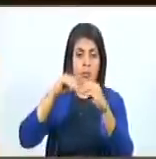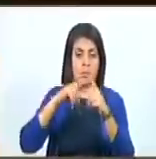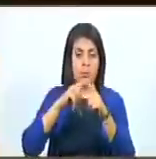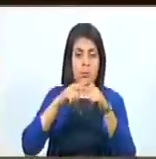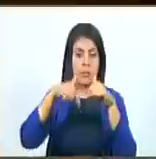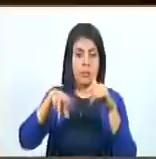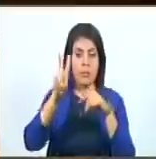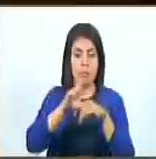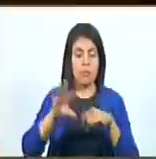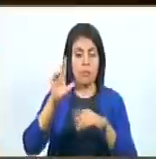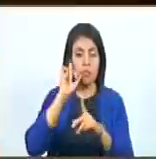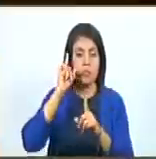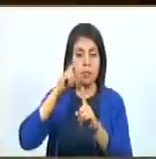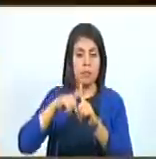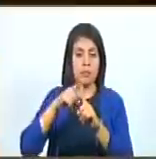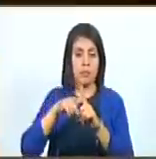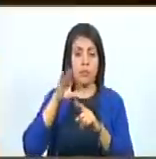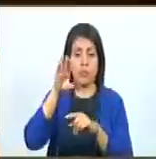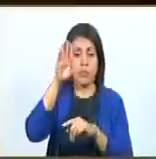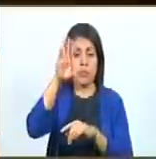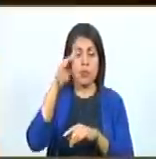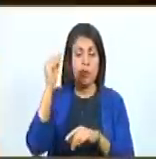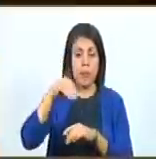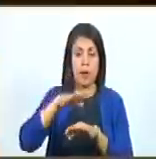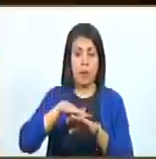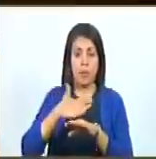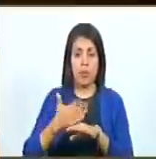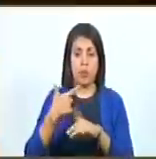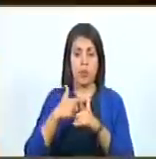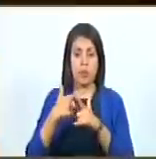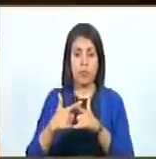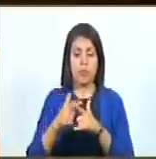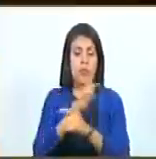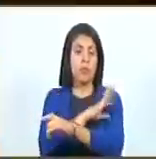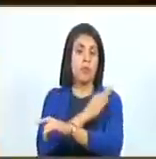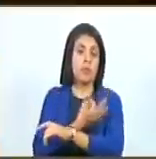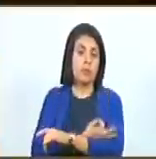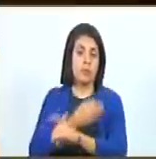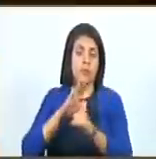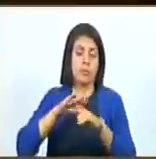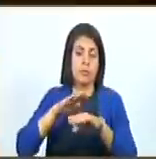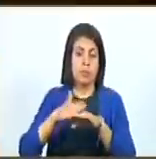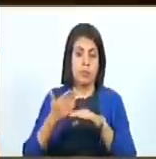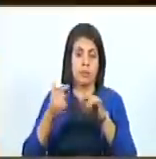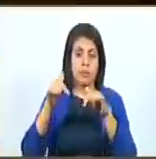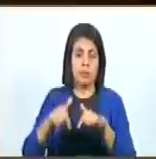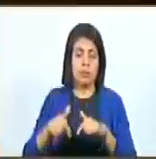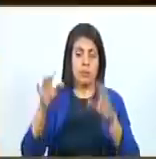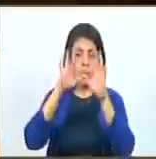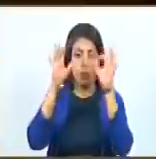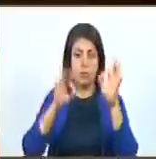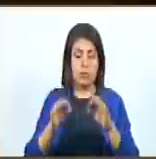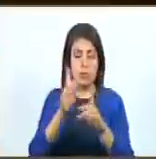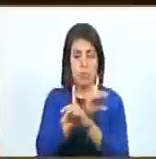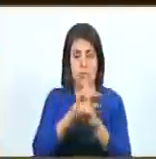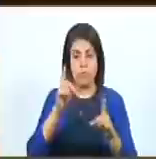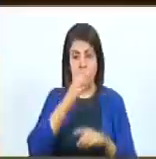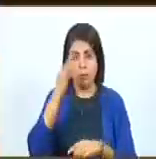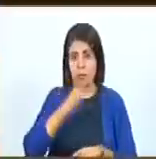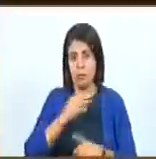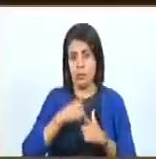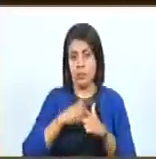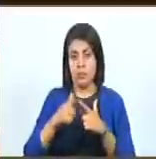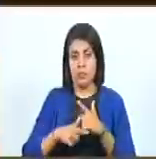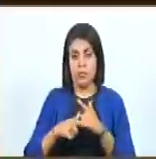esta Venezuela que apunta hacia el futuro y, sobre todo, fortalecer a la forma de democracia verdadera.